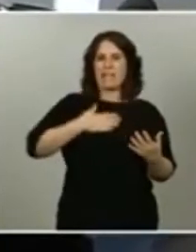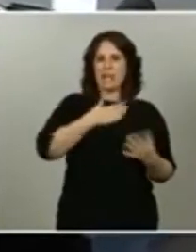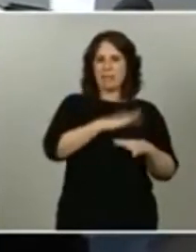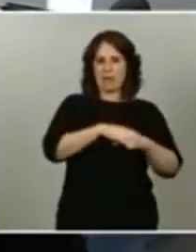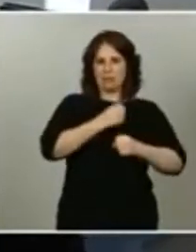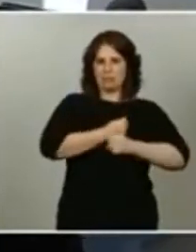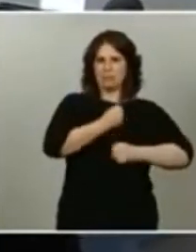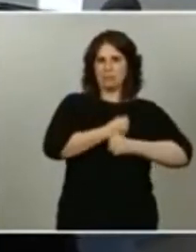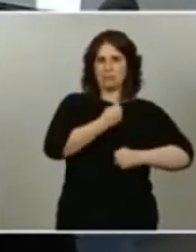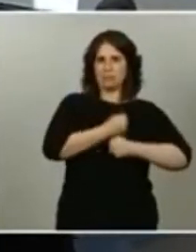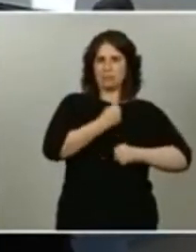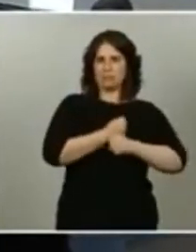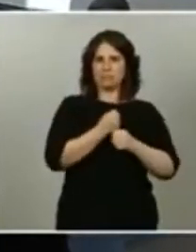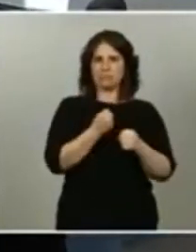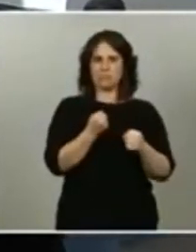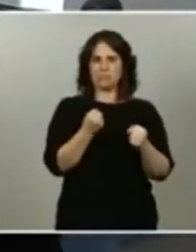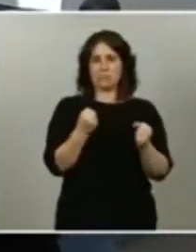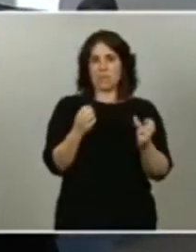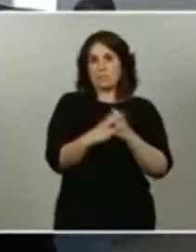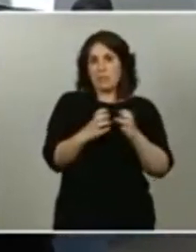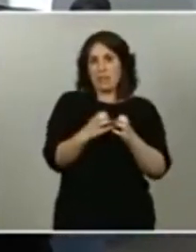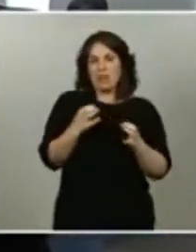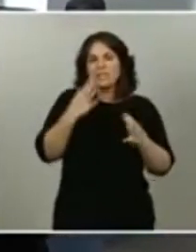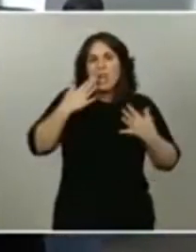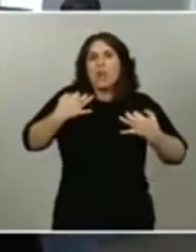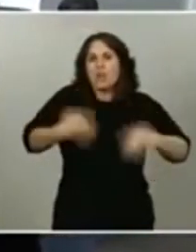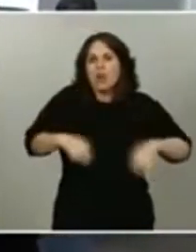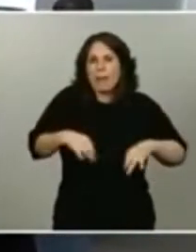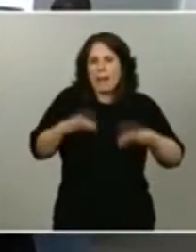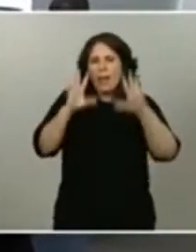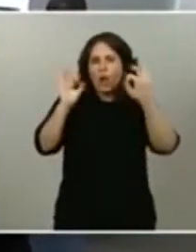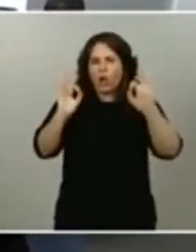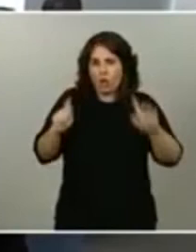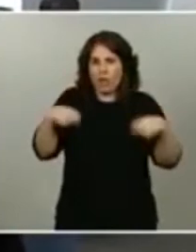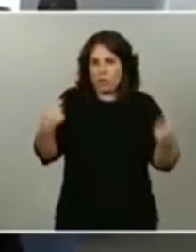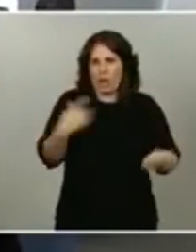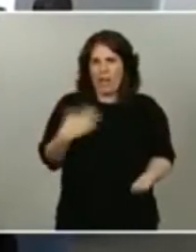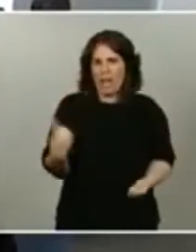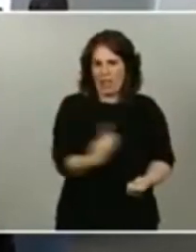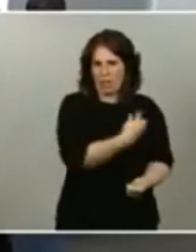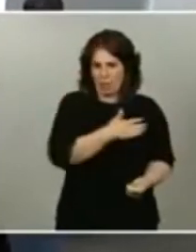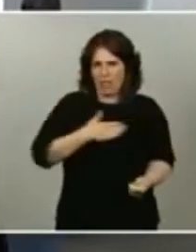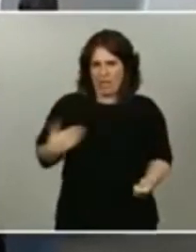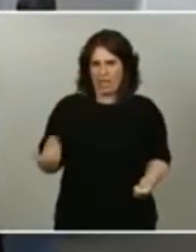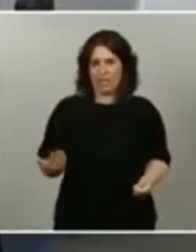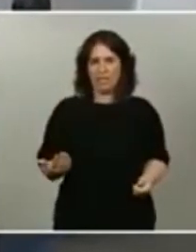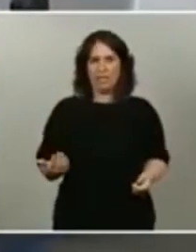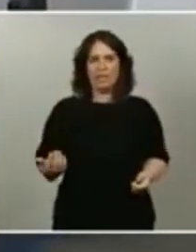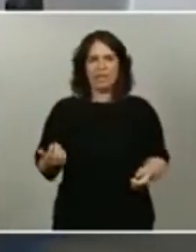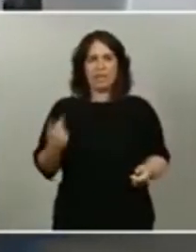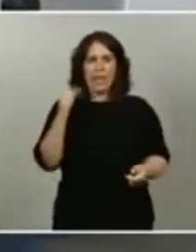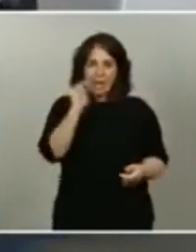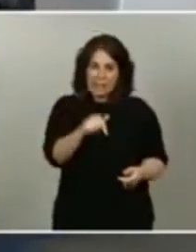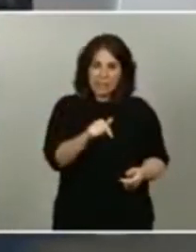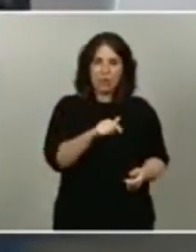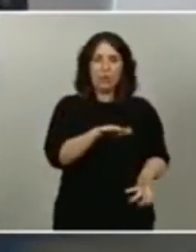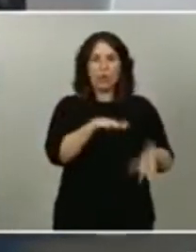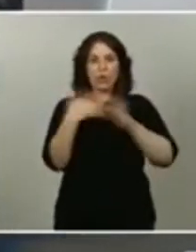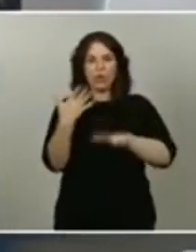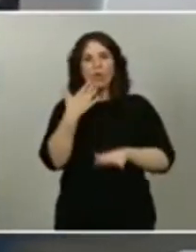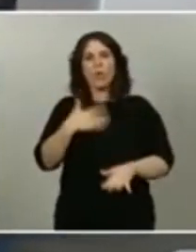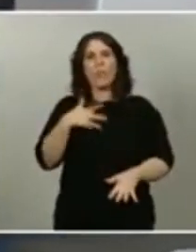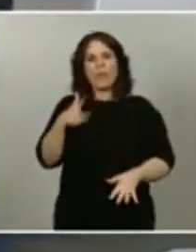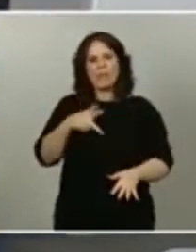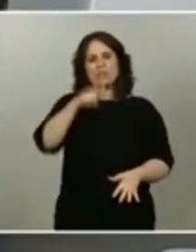legítima del ser humano, se pueda plantear en términos de derechos de las personas, en